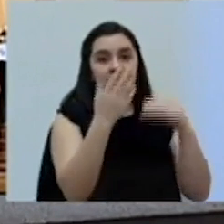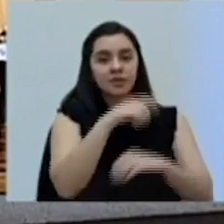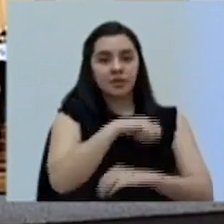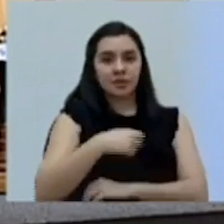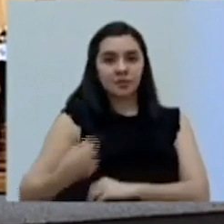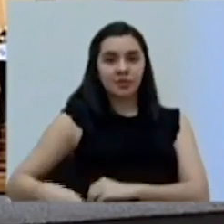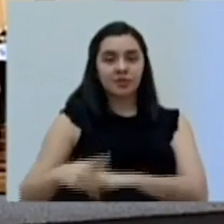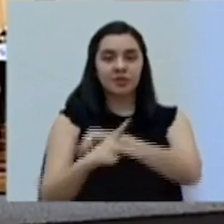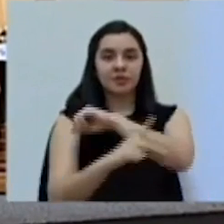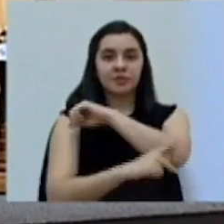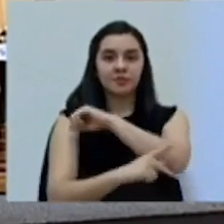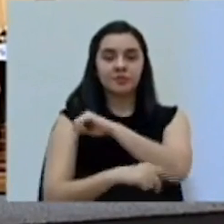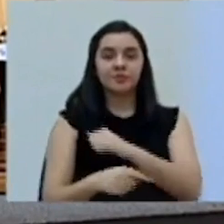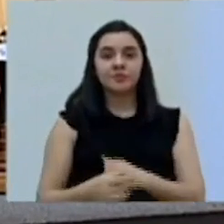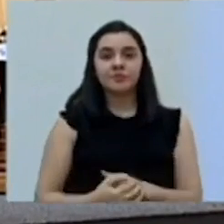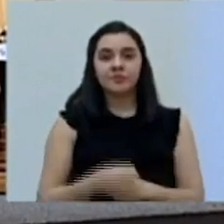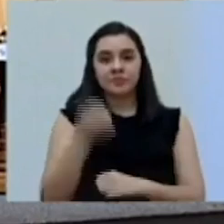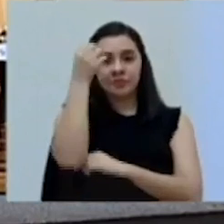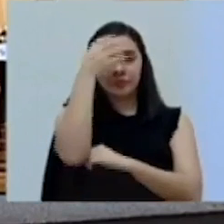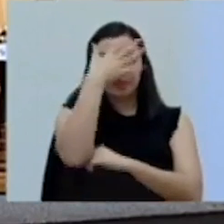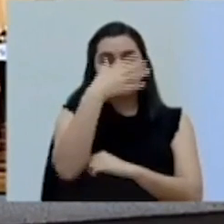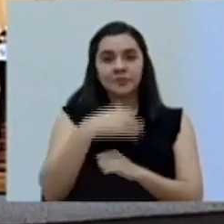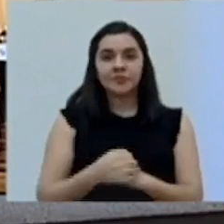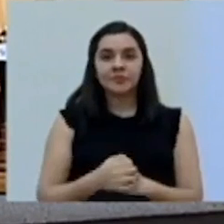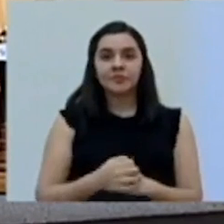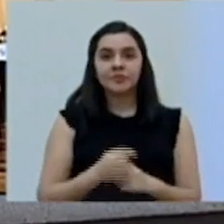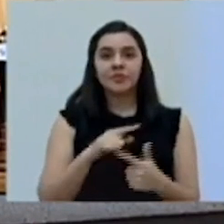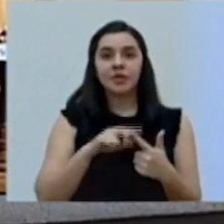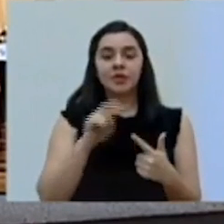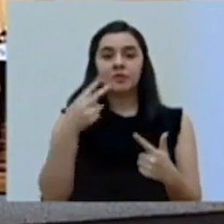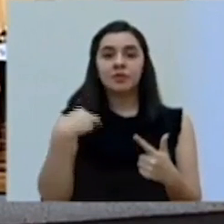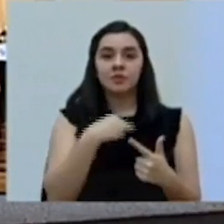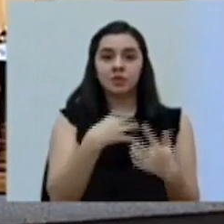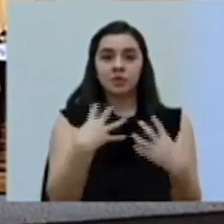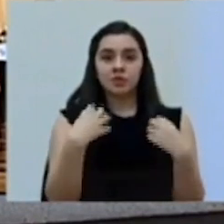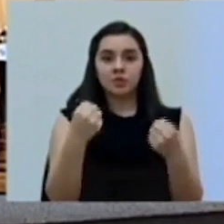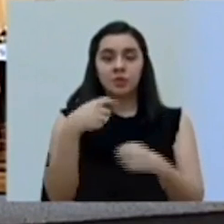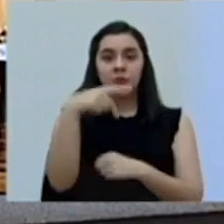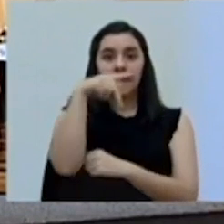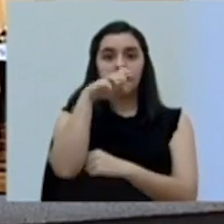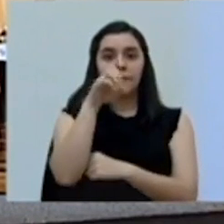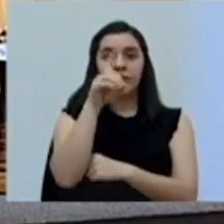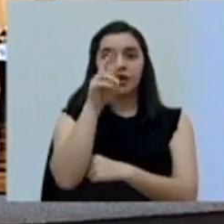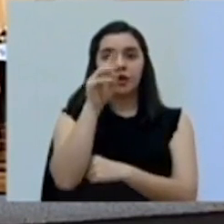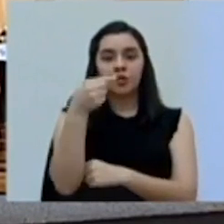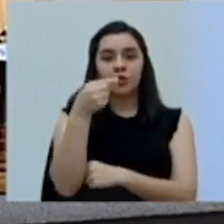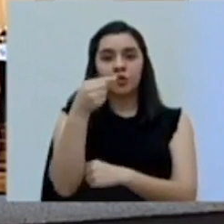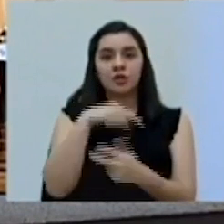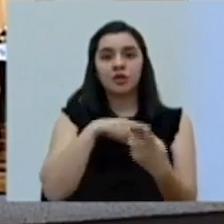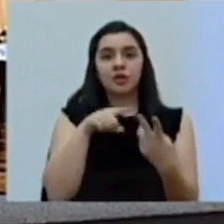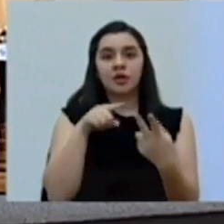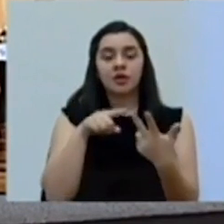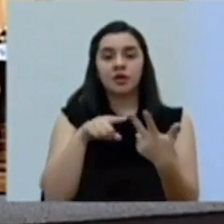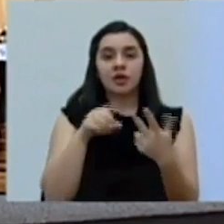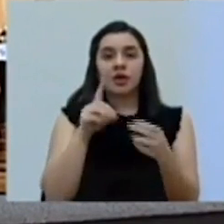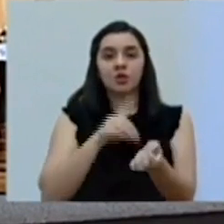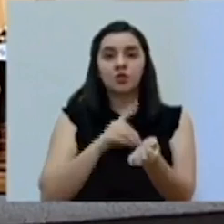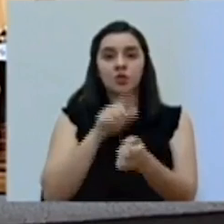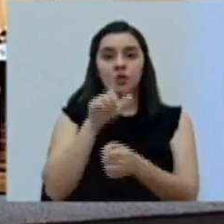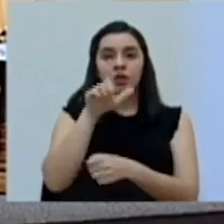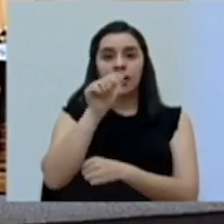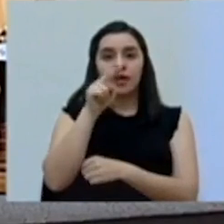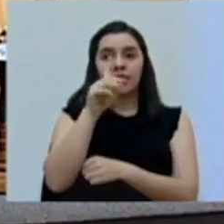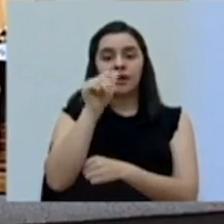Presidente de la República, Carlos Alvarado Quesada, al Viceministro de Salud, Pedro González, a la doctora Leandra Barca,